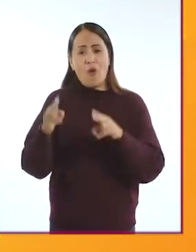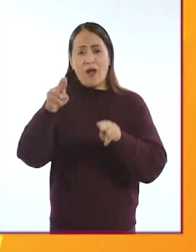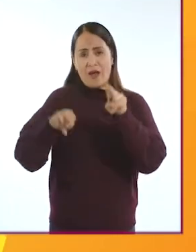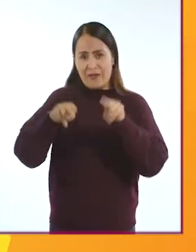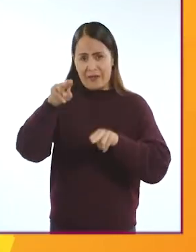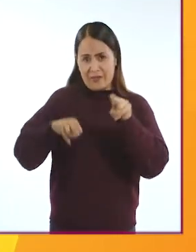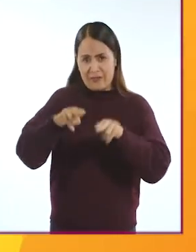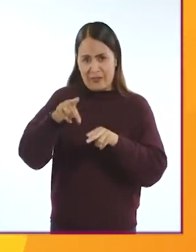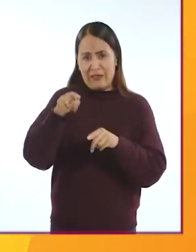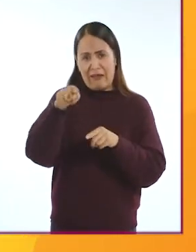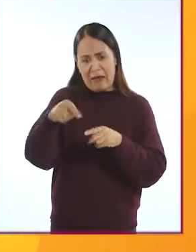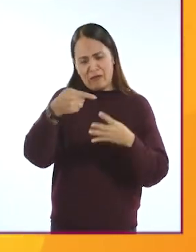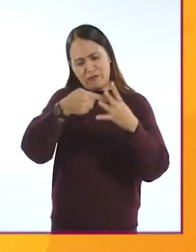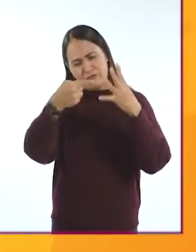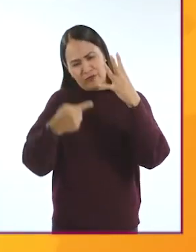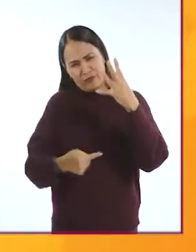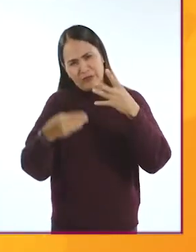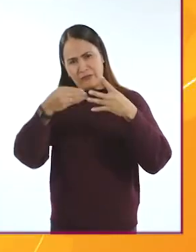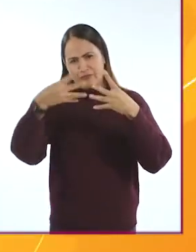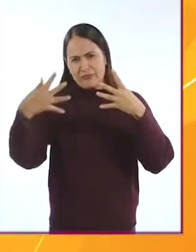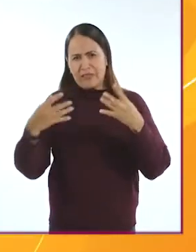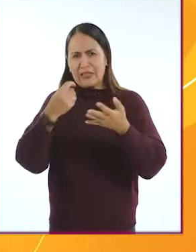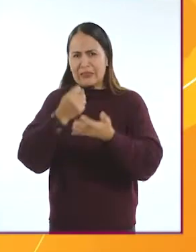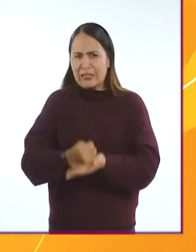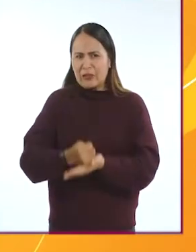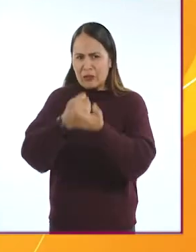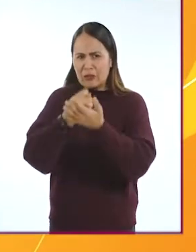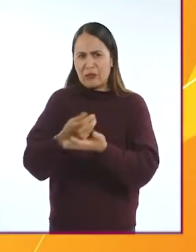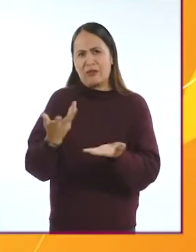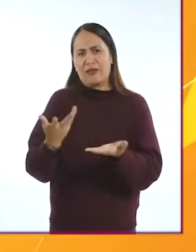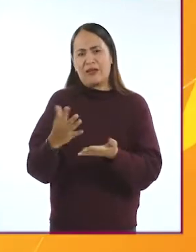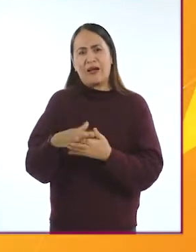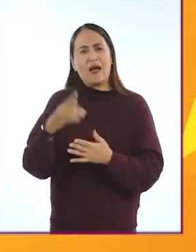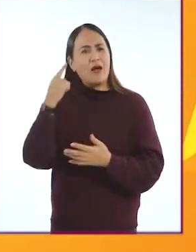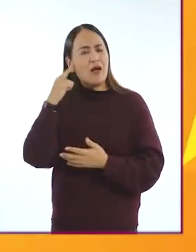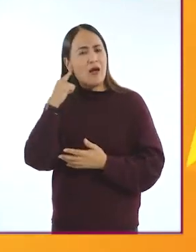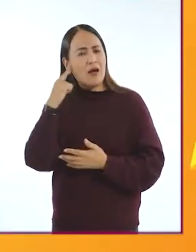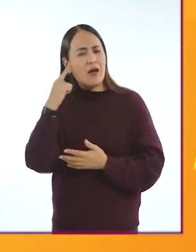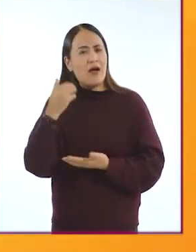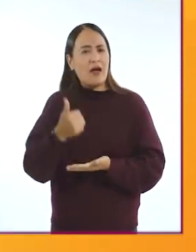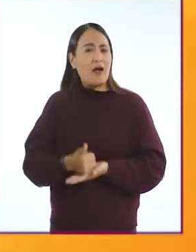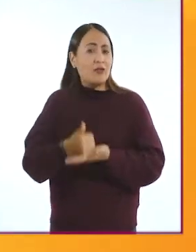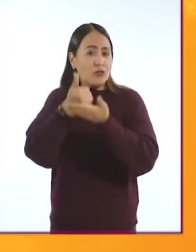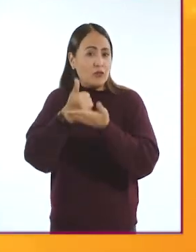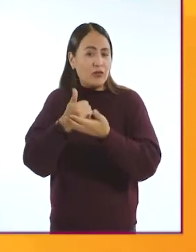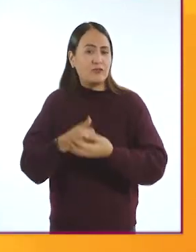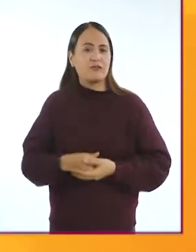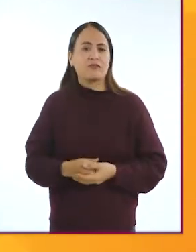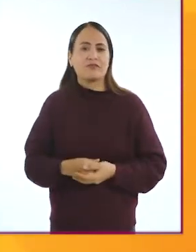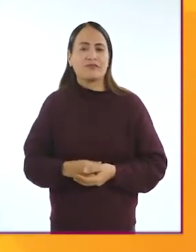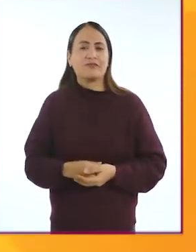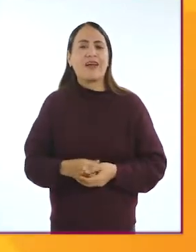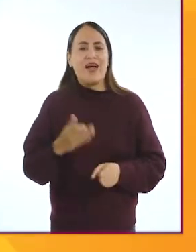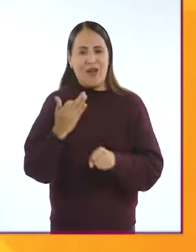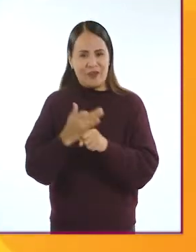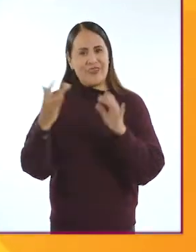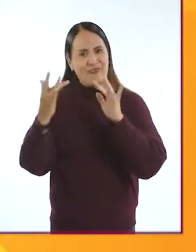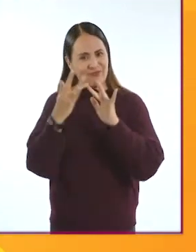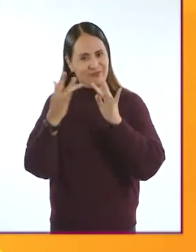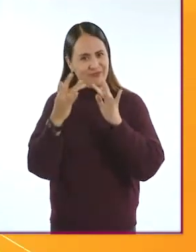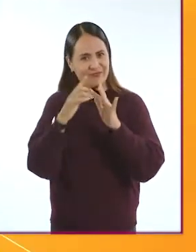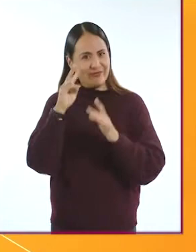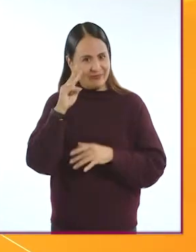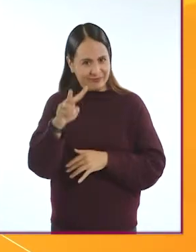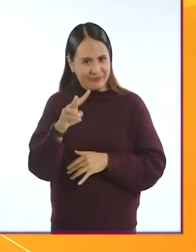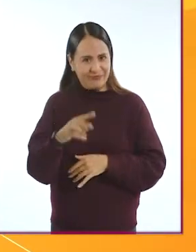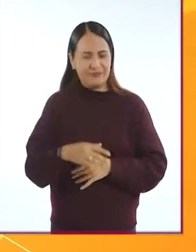categoría. En esta se encuentran todas las tecnologías asistivas relacionadas con la audición. Para conocerlas, ¡conéctate con